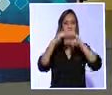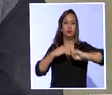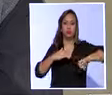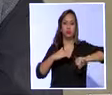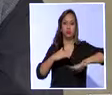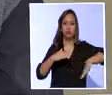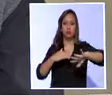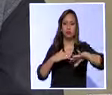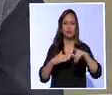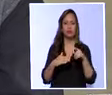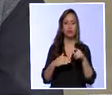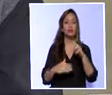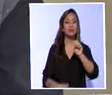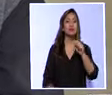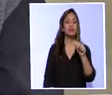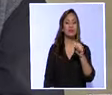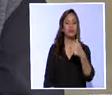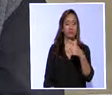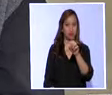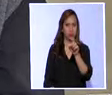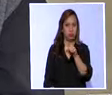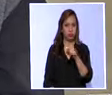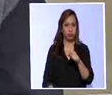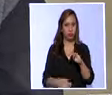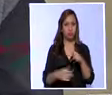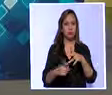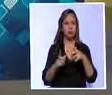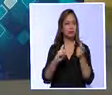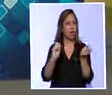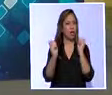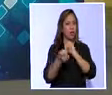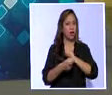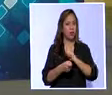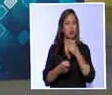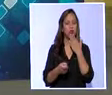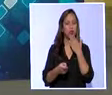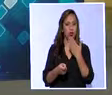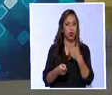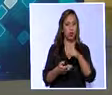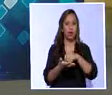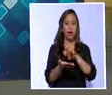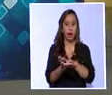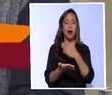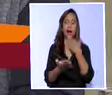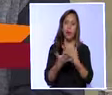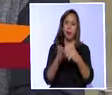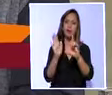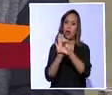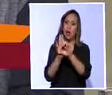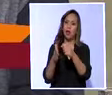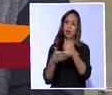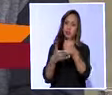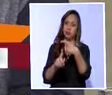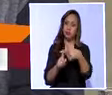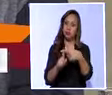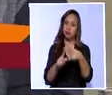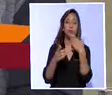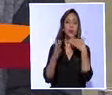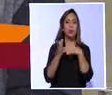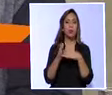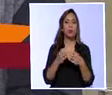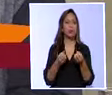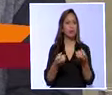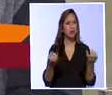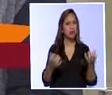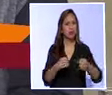Hugo Sánchez, se refirió a los cambios que se han desarrollado en el ámbito publicitario por la aplicación de la norma. Controlar la cantidad de